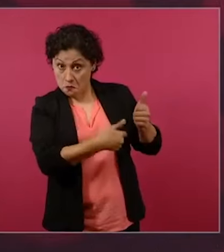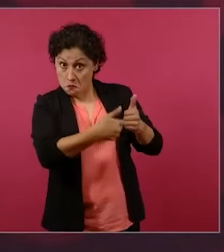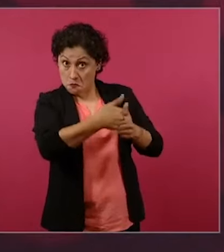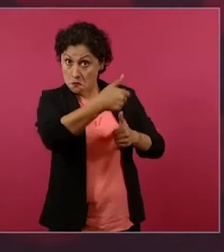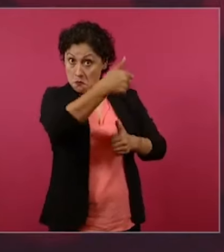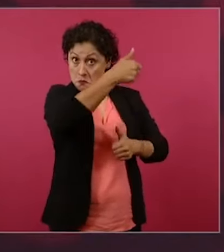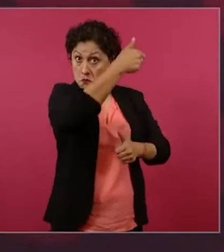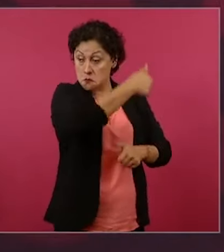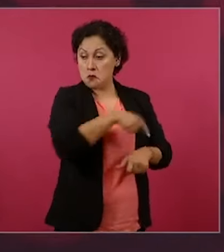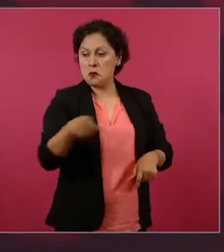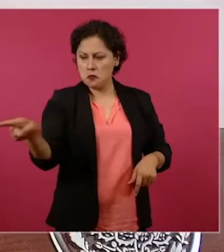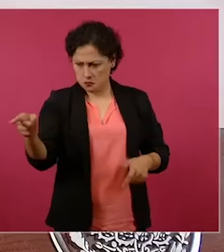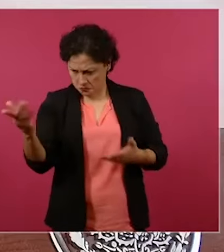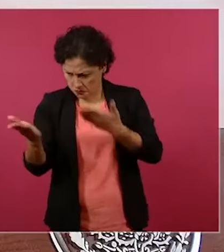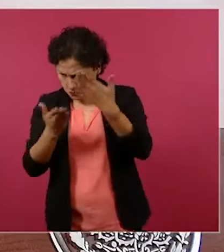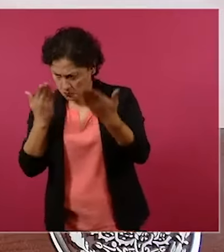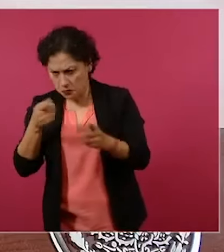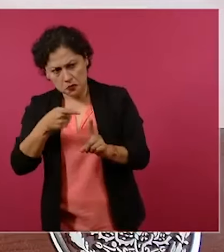Todo eso.